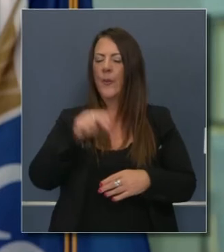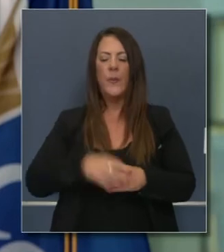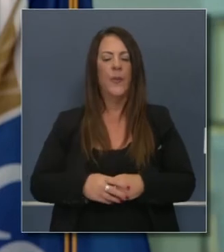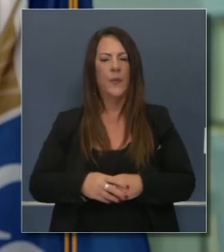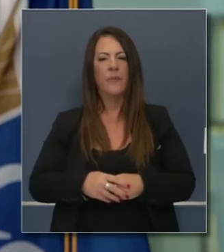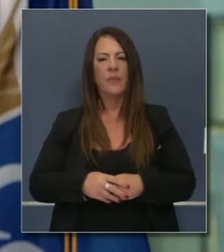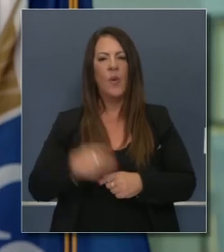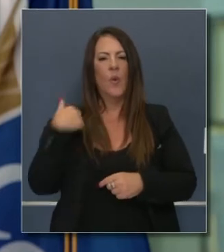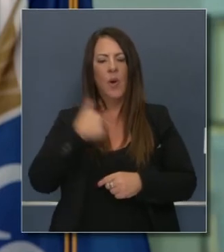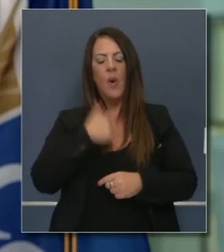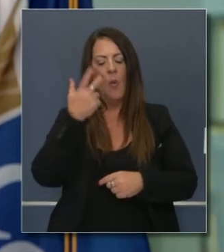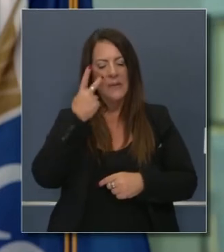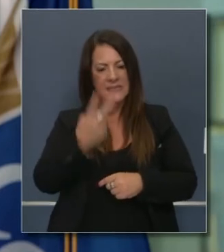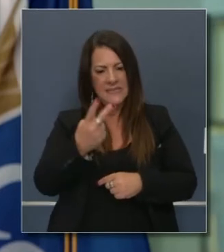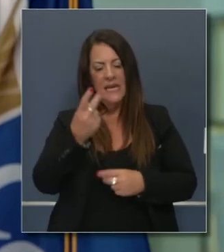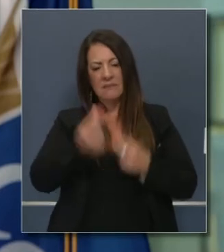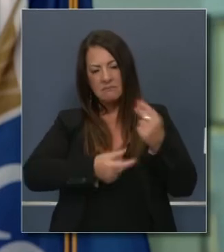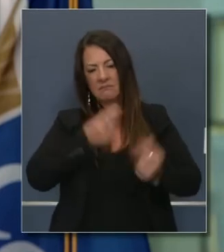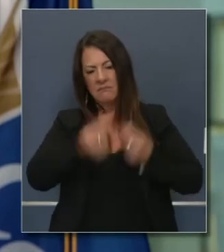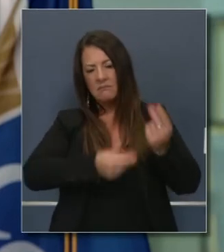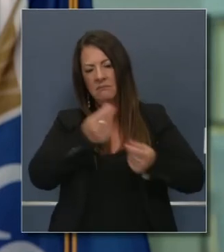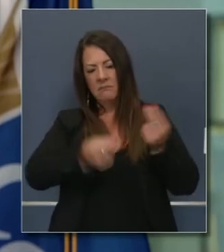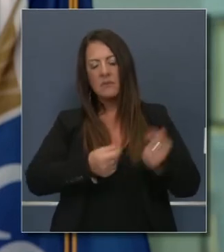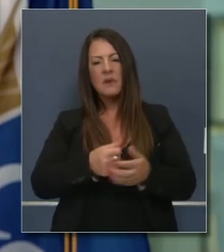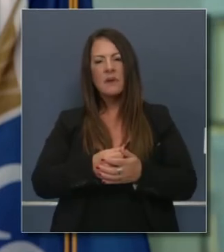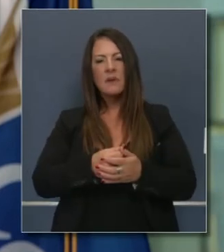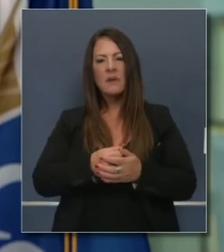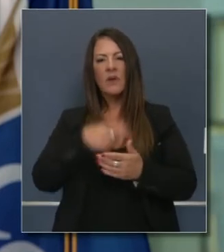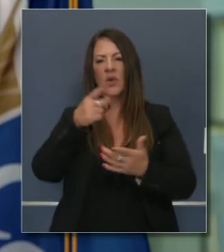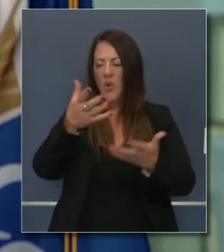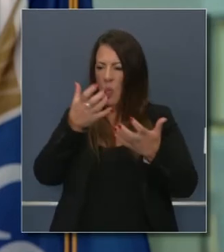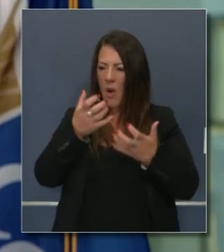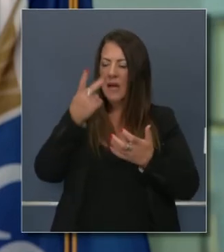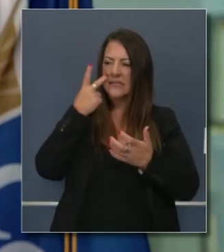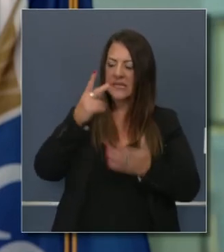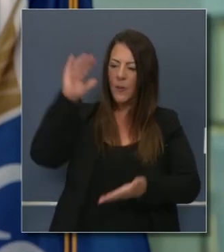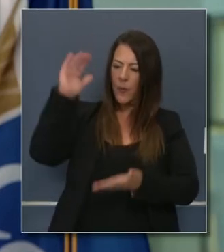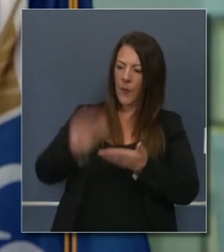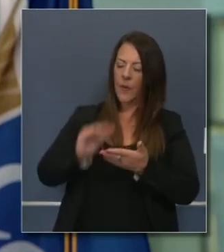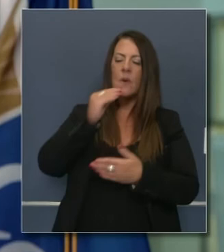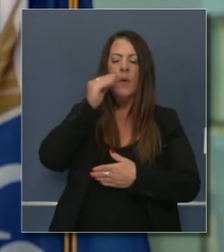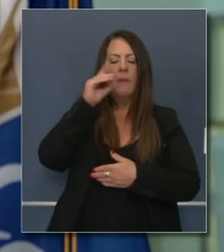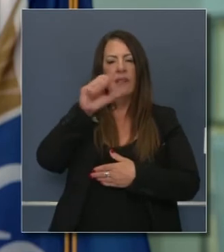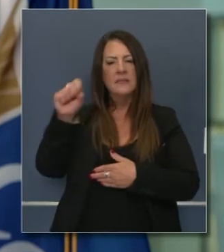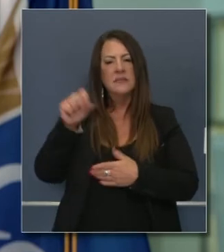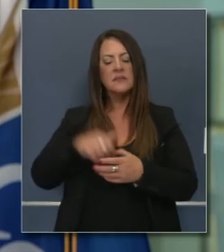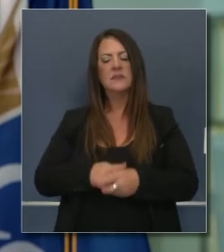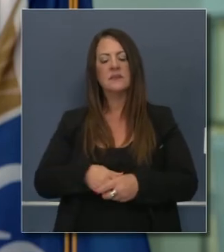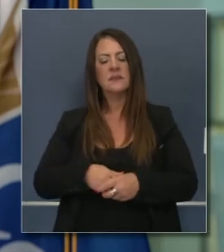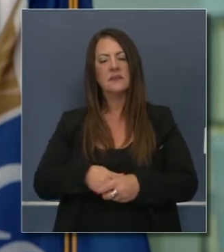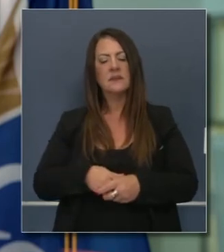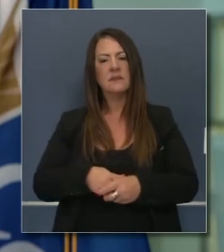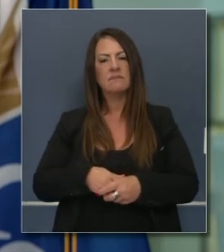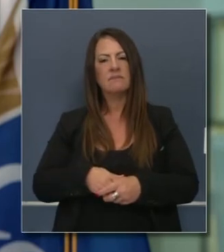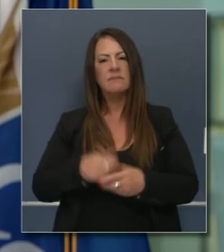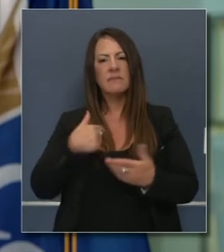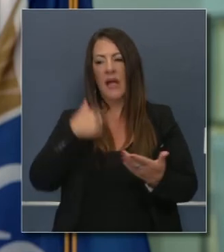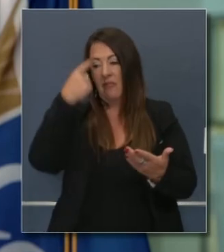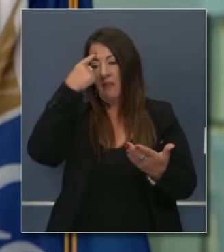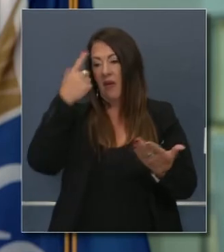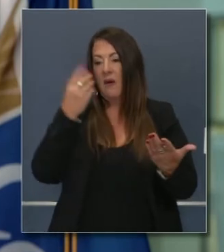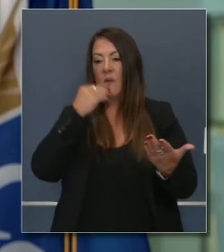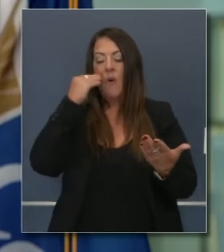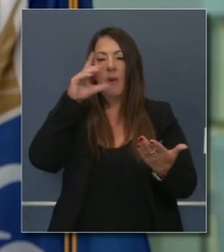antes y más capacidad de ver resultados, porque usted y yo lo que queremos es ver que la gente salga, no esté en las calles. gente